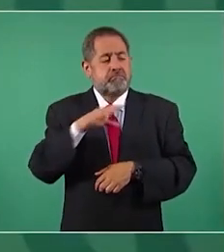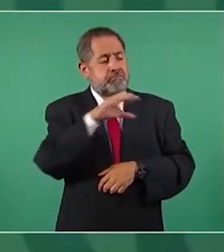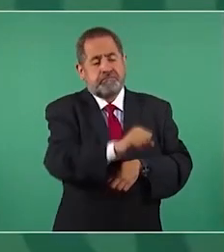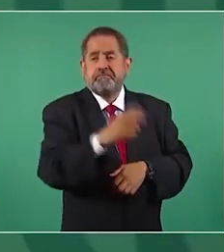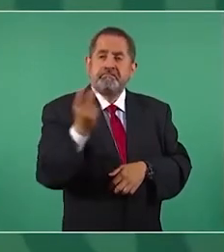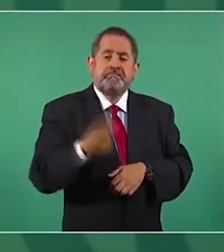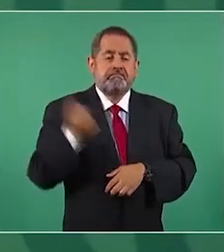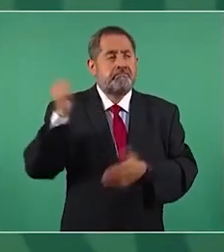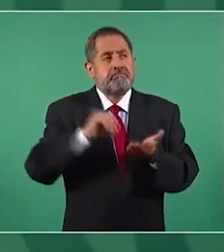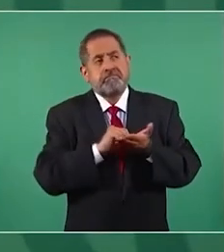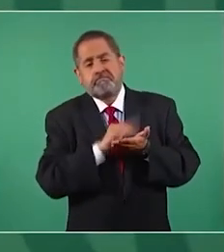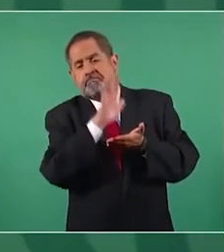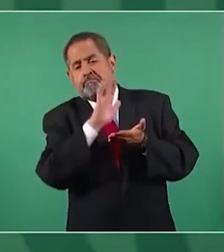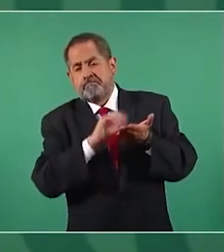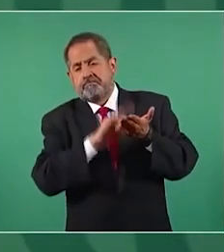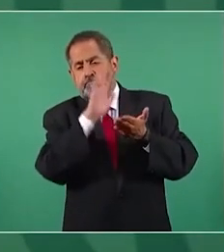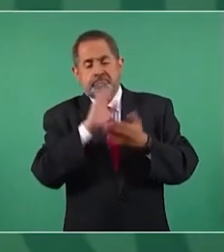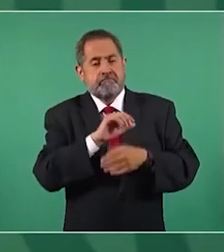para los jóvenes